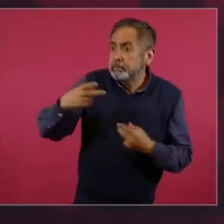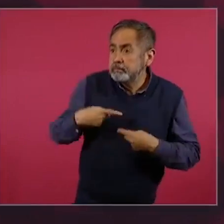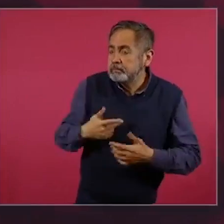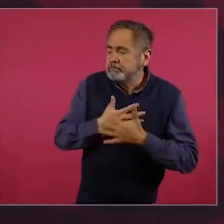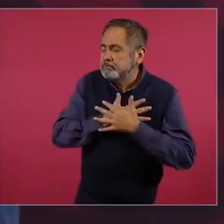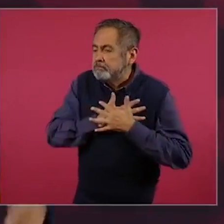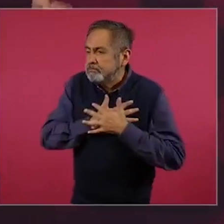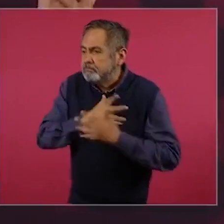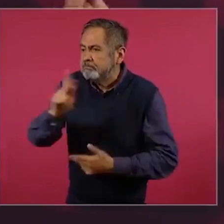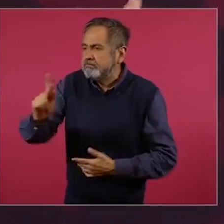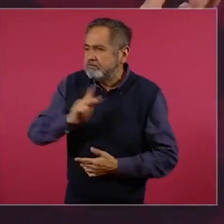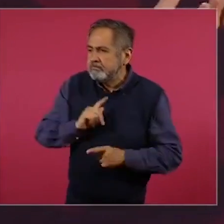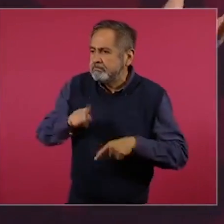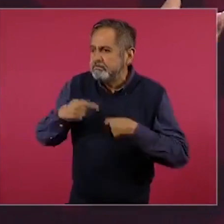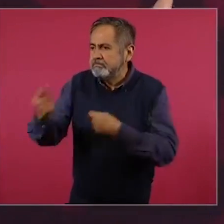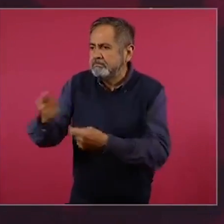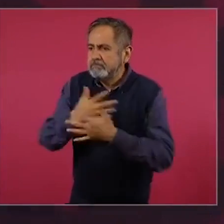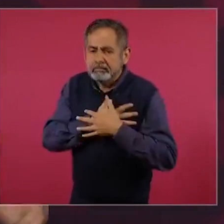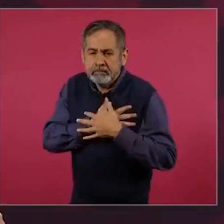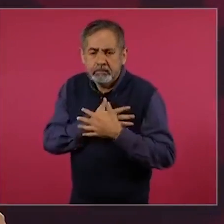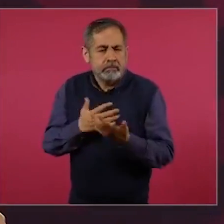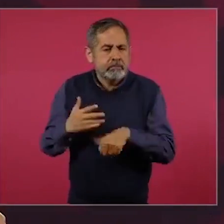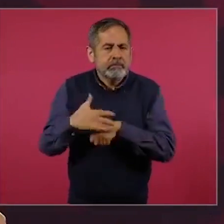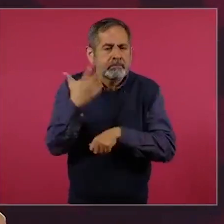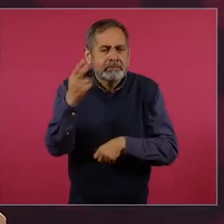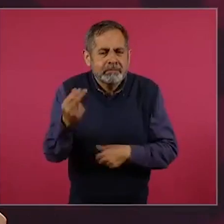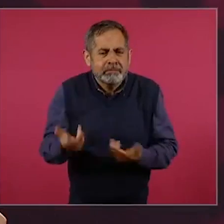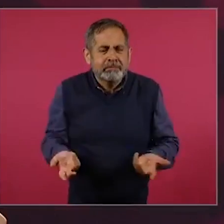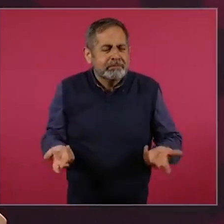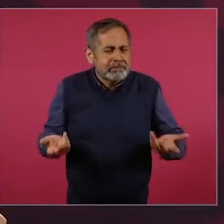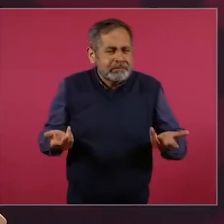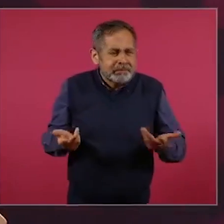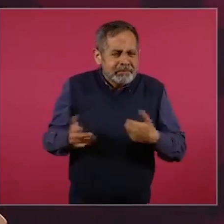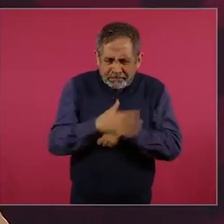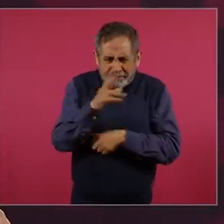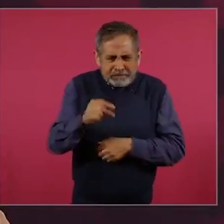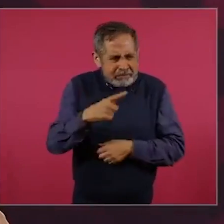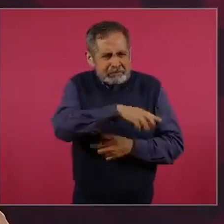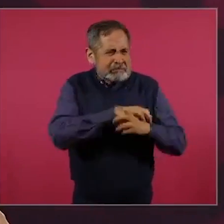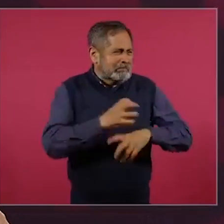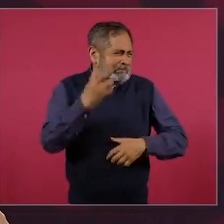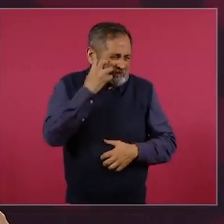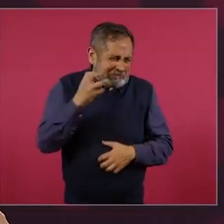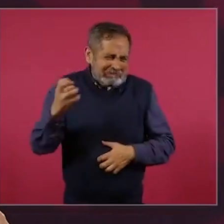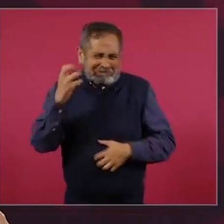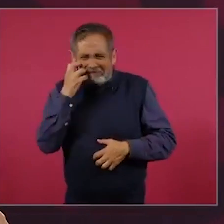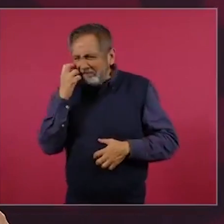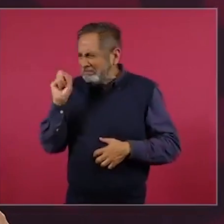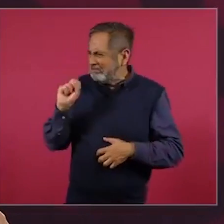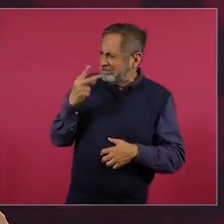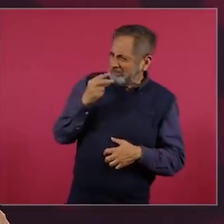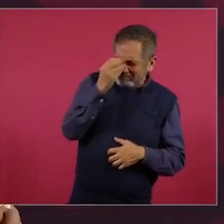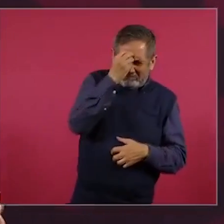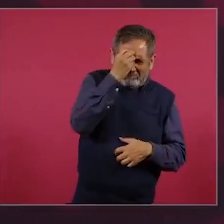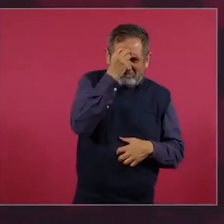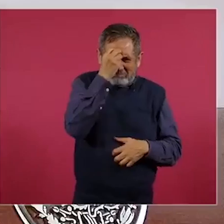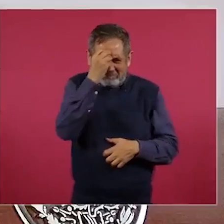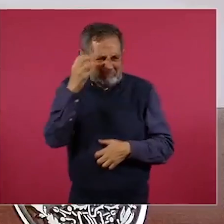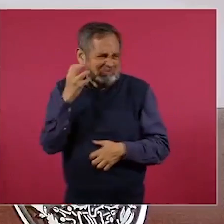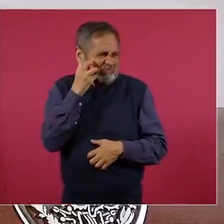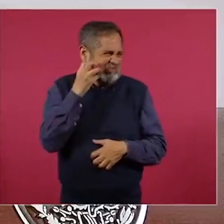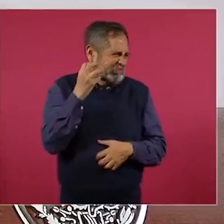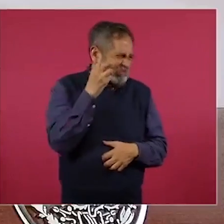¿Por qué esa amargura, esa frustración?